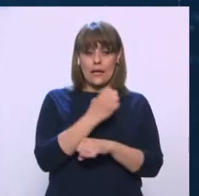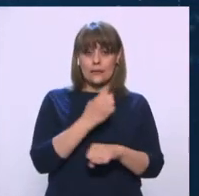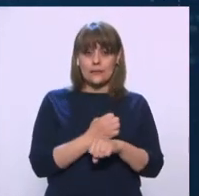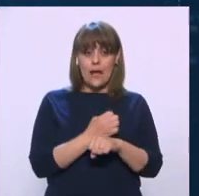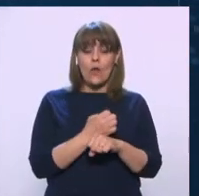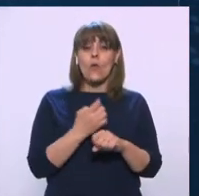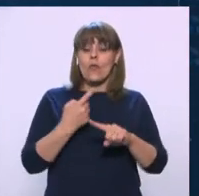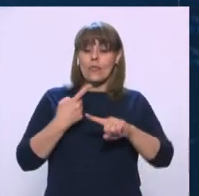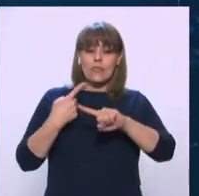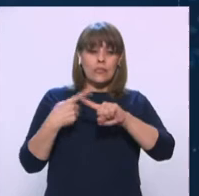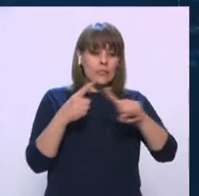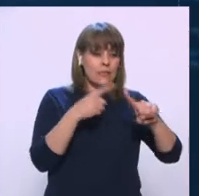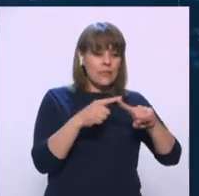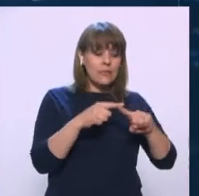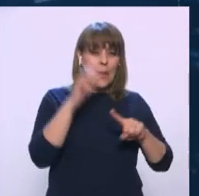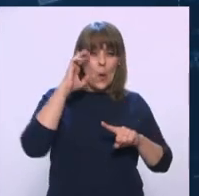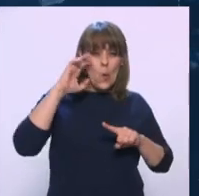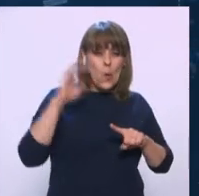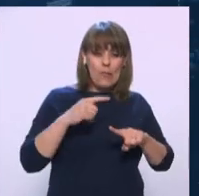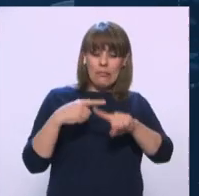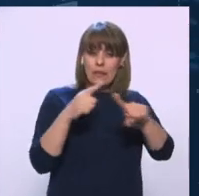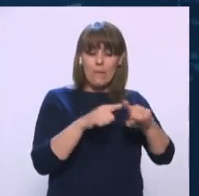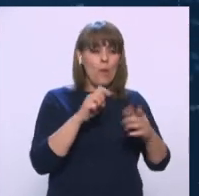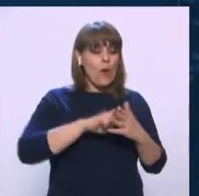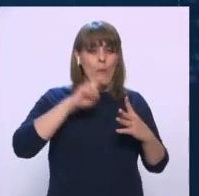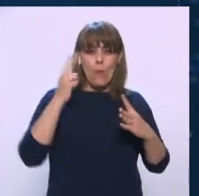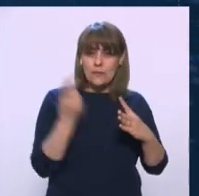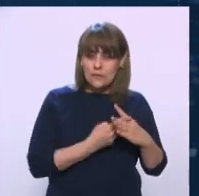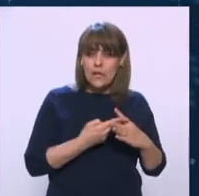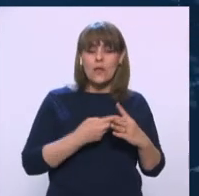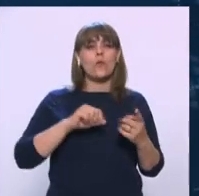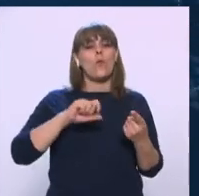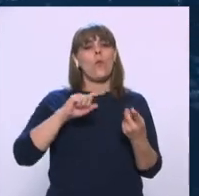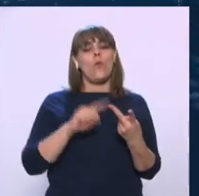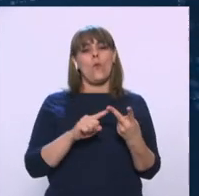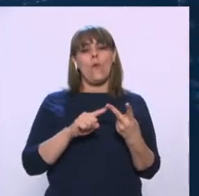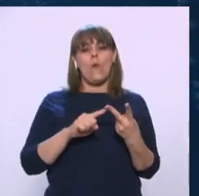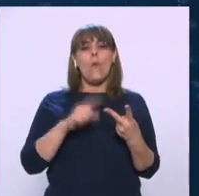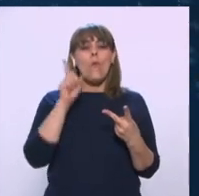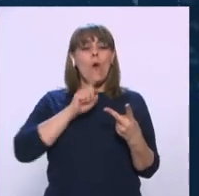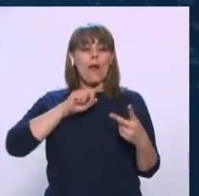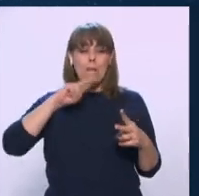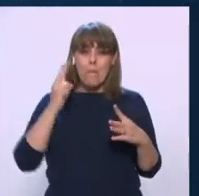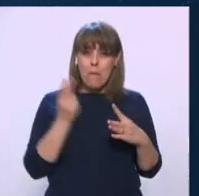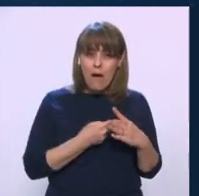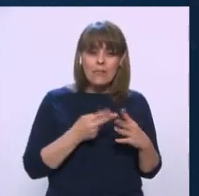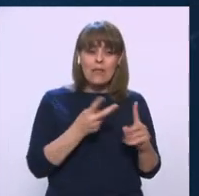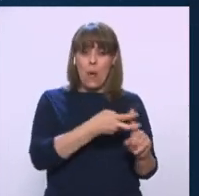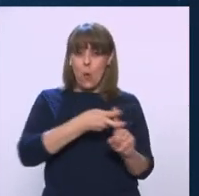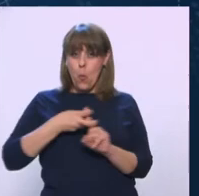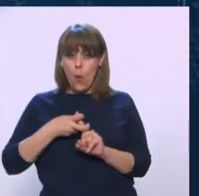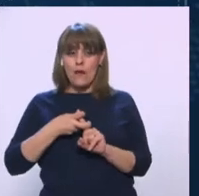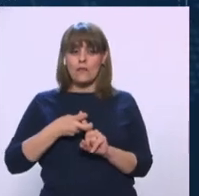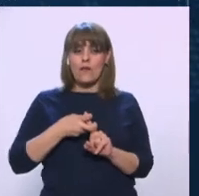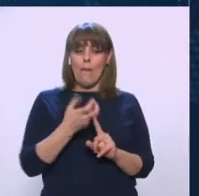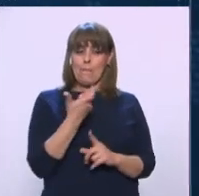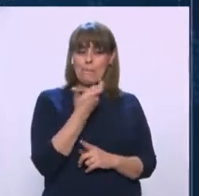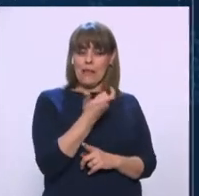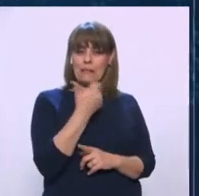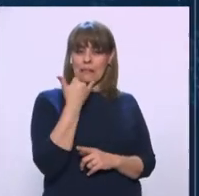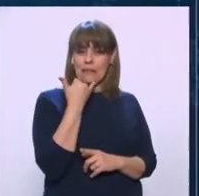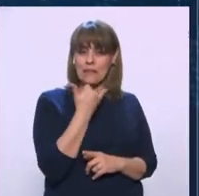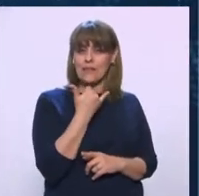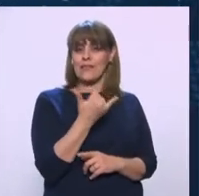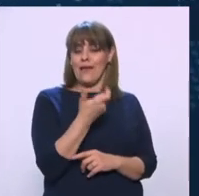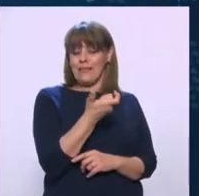coinciden diferentes delitos como el homicidio doloso, el feminicidio, el secuestro, la extorsión, sea